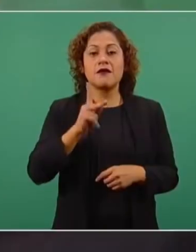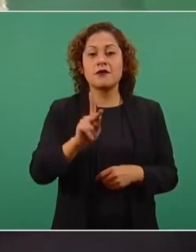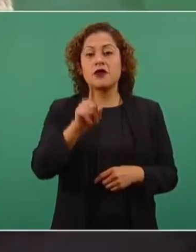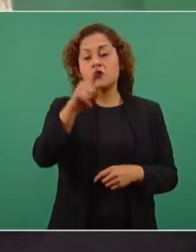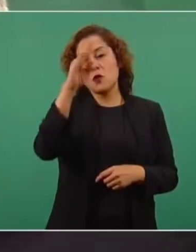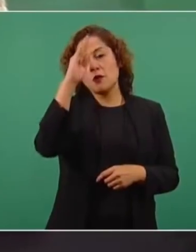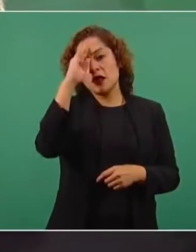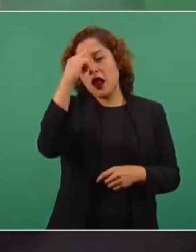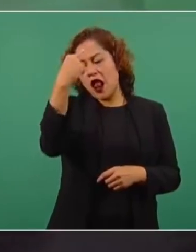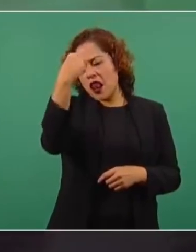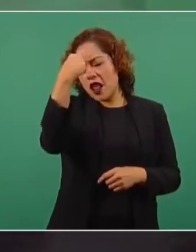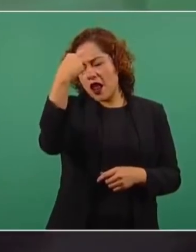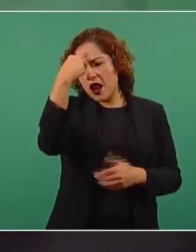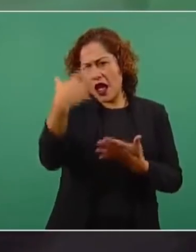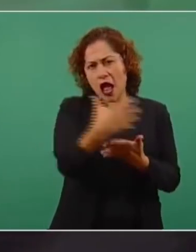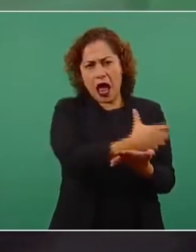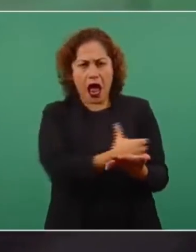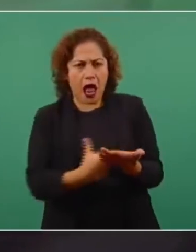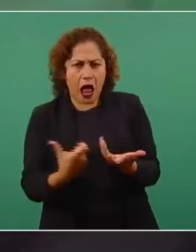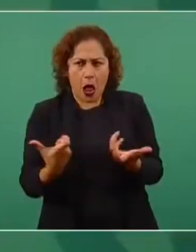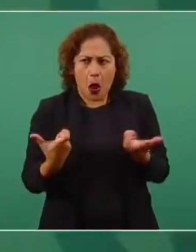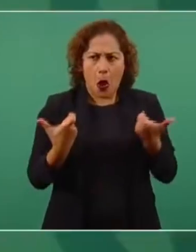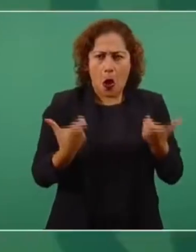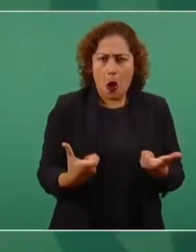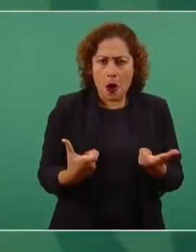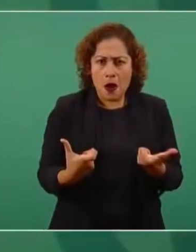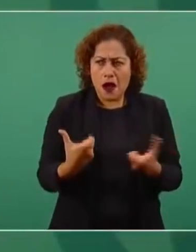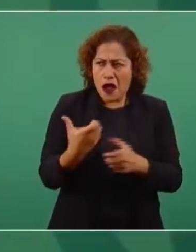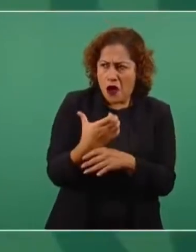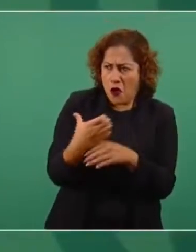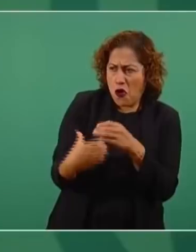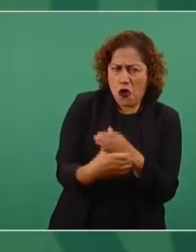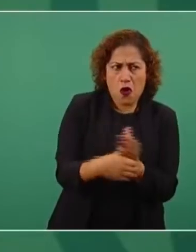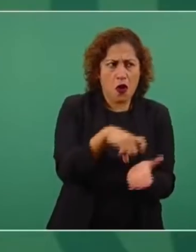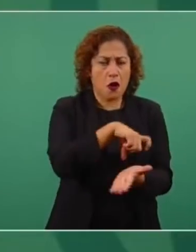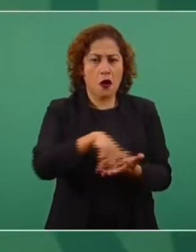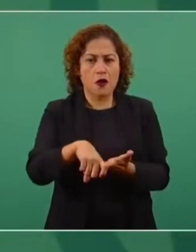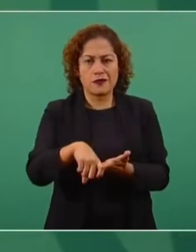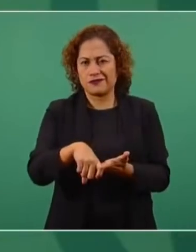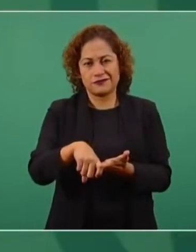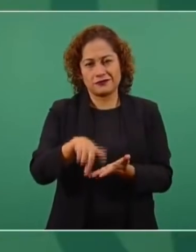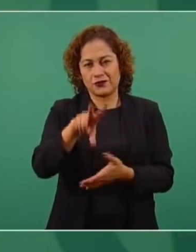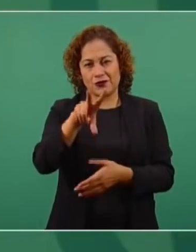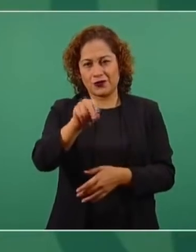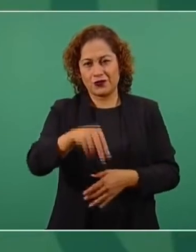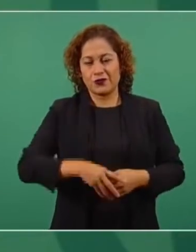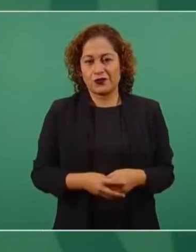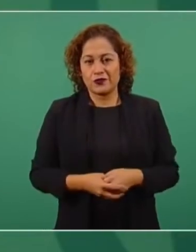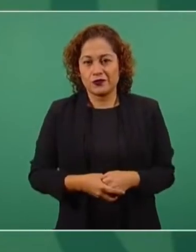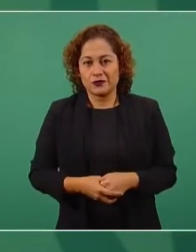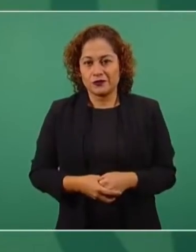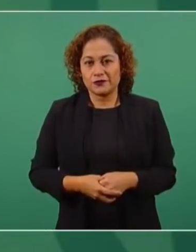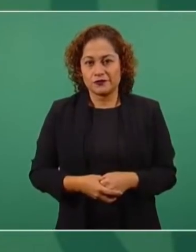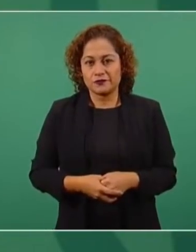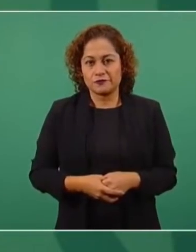obsesión el dinero, lo material, y